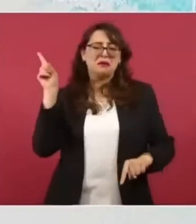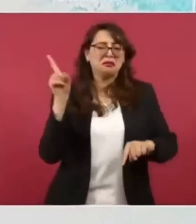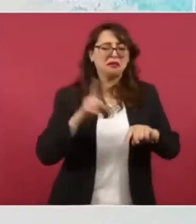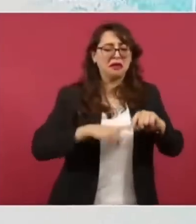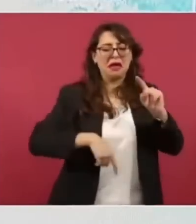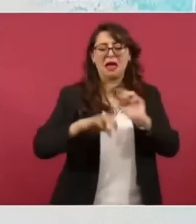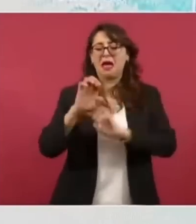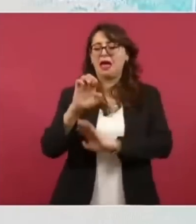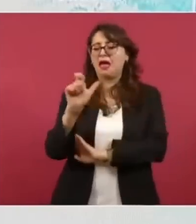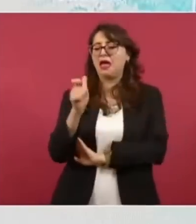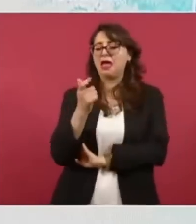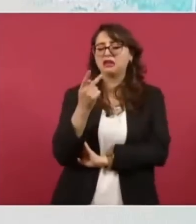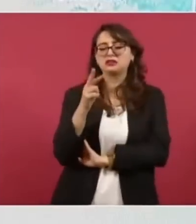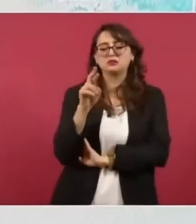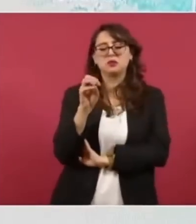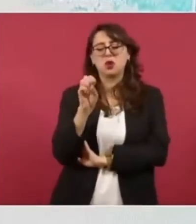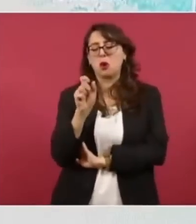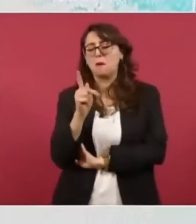ya está